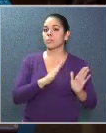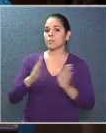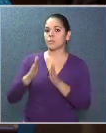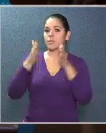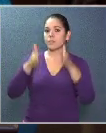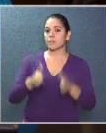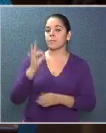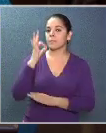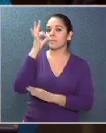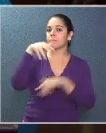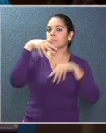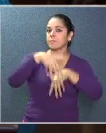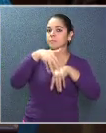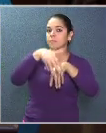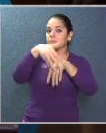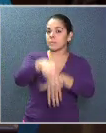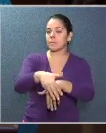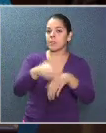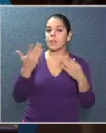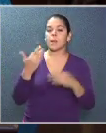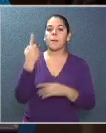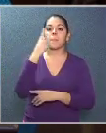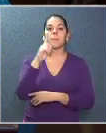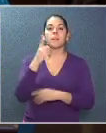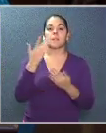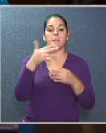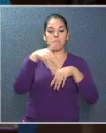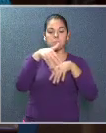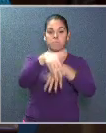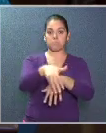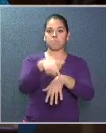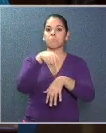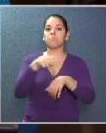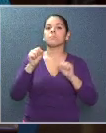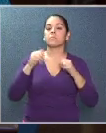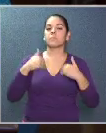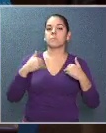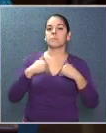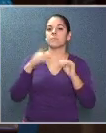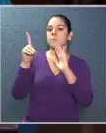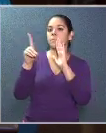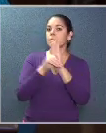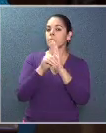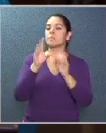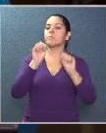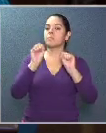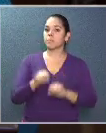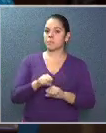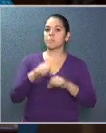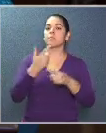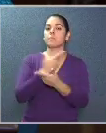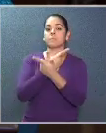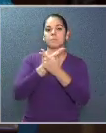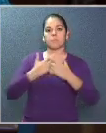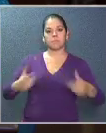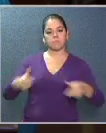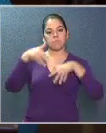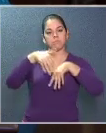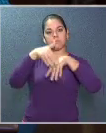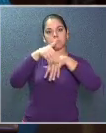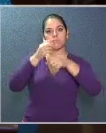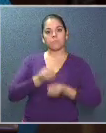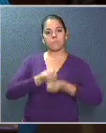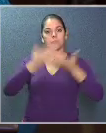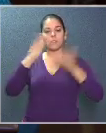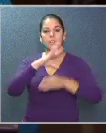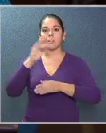marchas de manera que quienes se manifiesten tengan las garantías para hacerlo con la mayor libertad posible y que